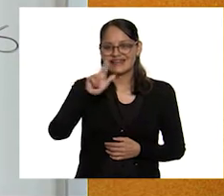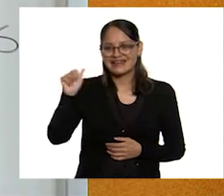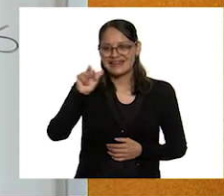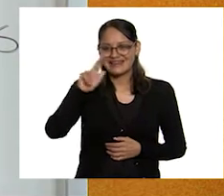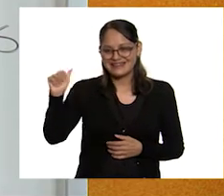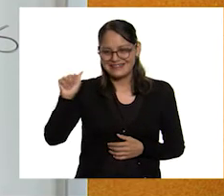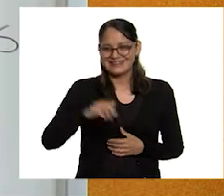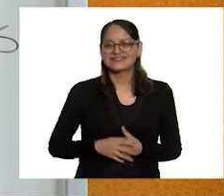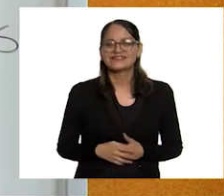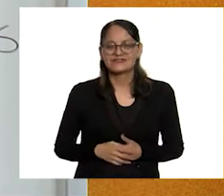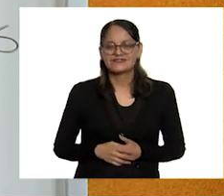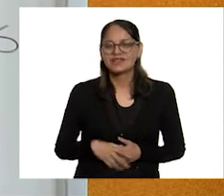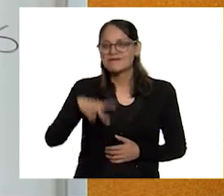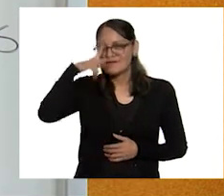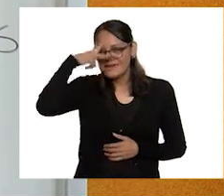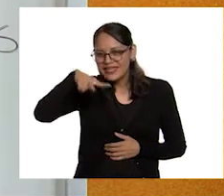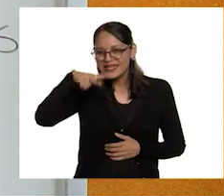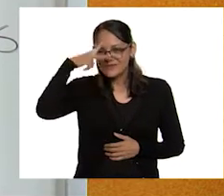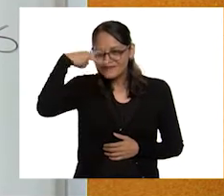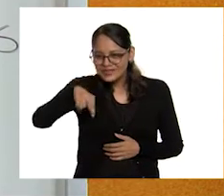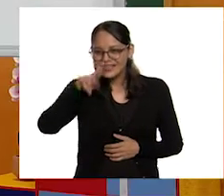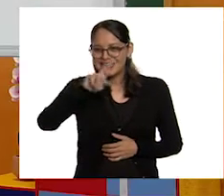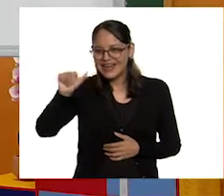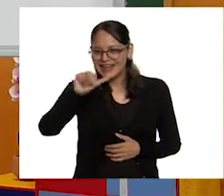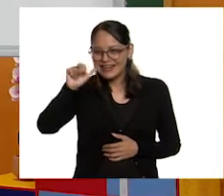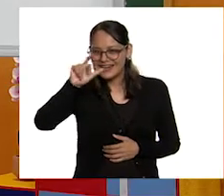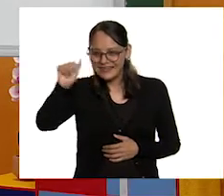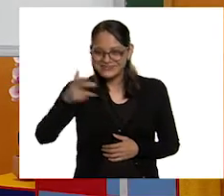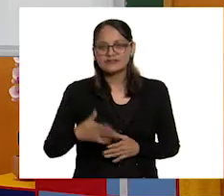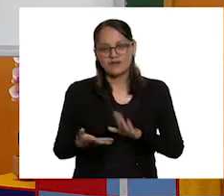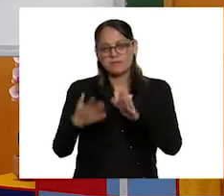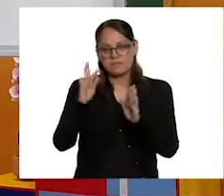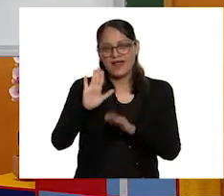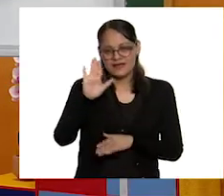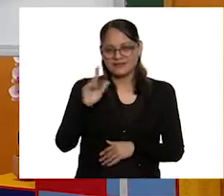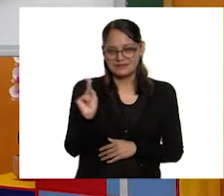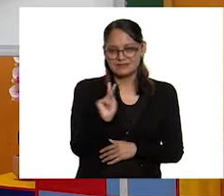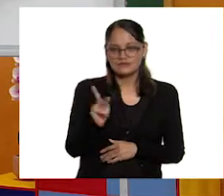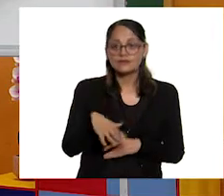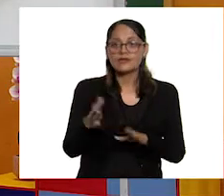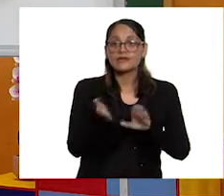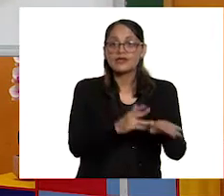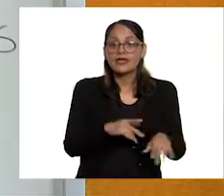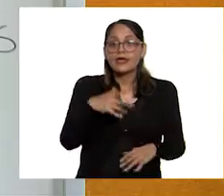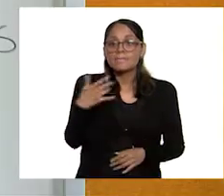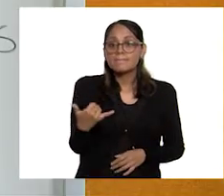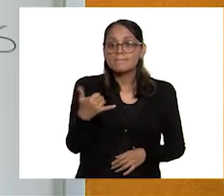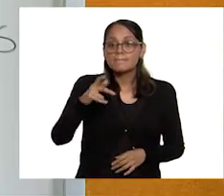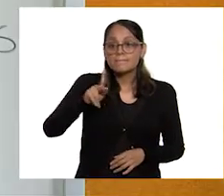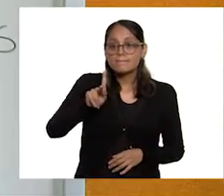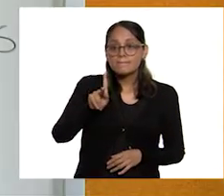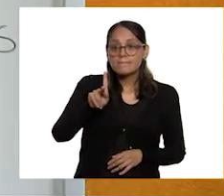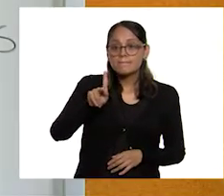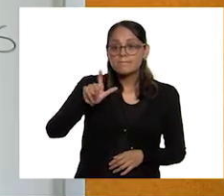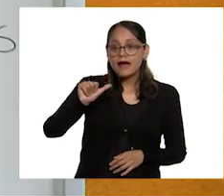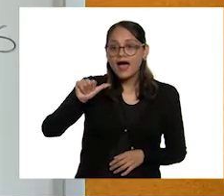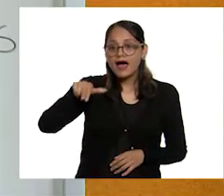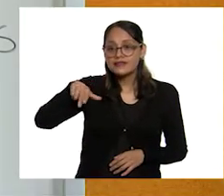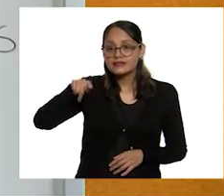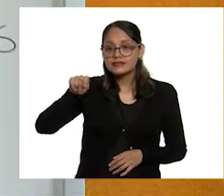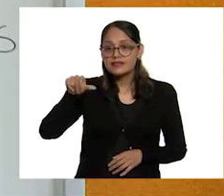Y el doble. México, R, R, R. Ahora sí. Y pantas. Pla. Ah,